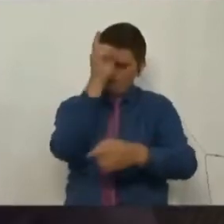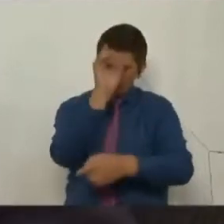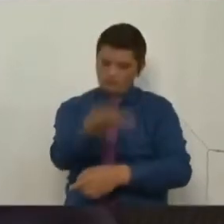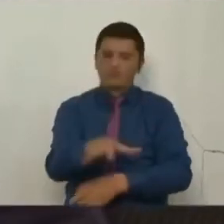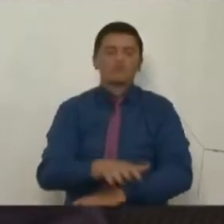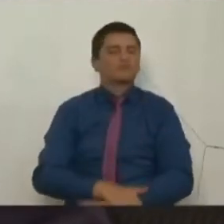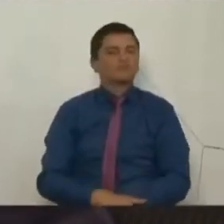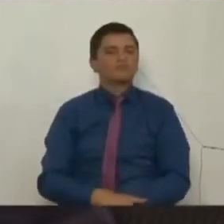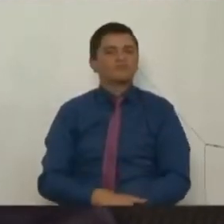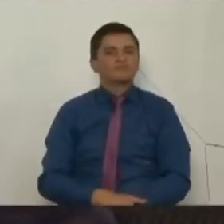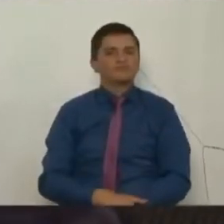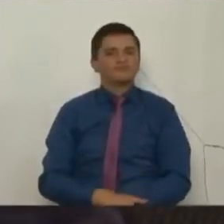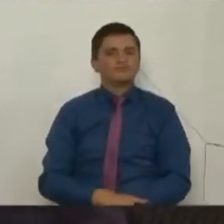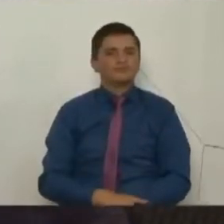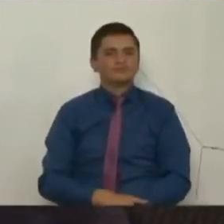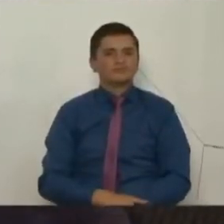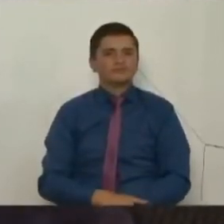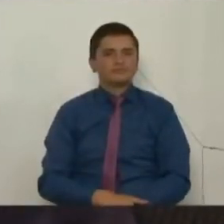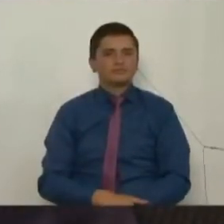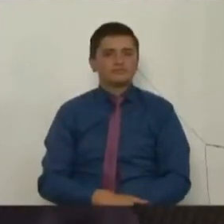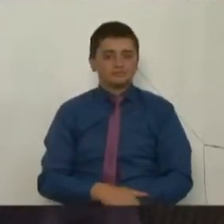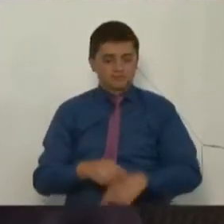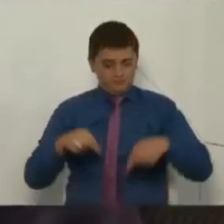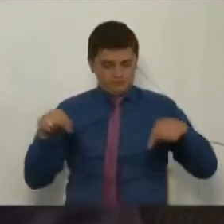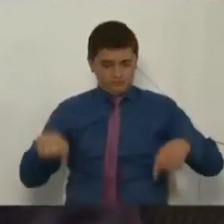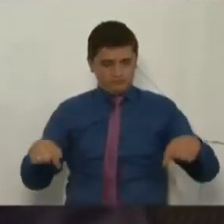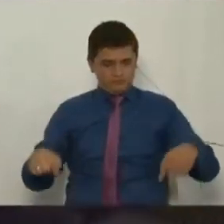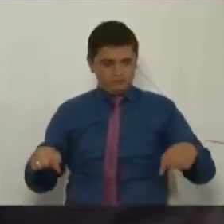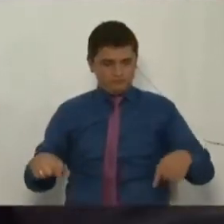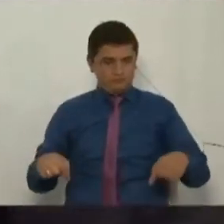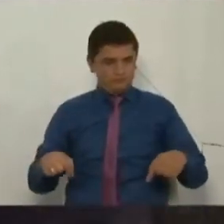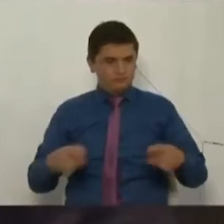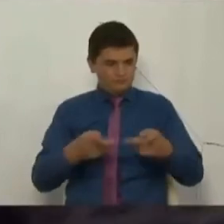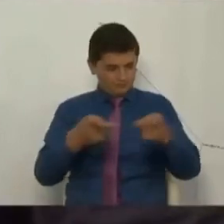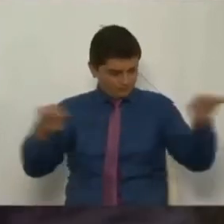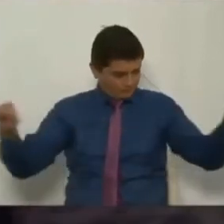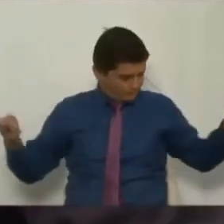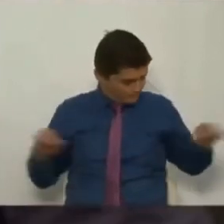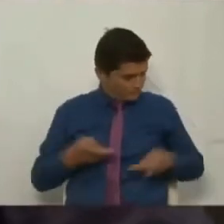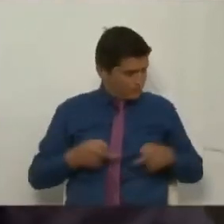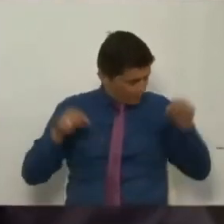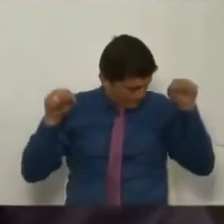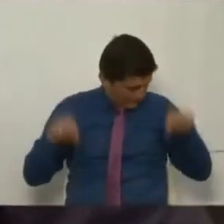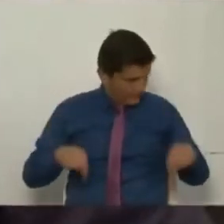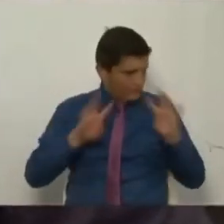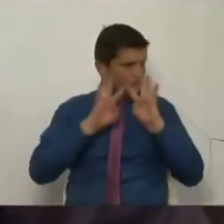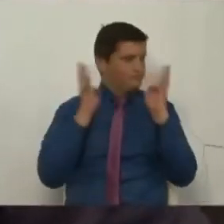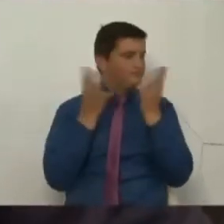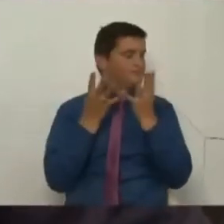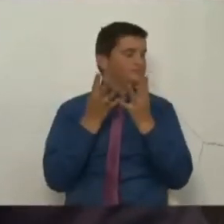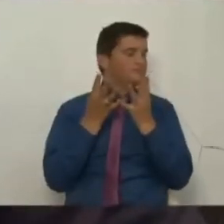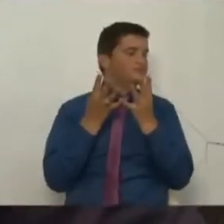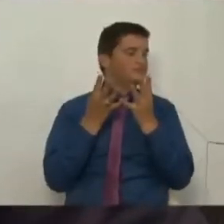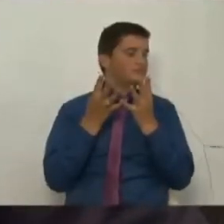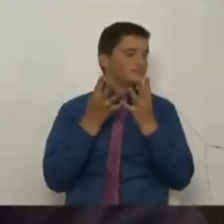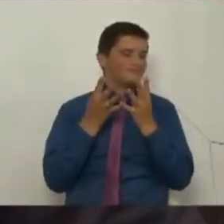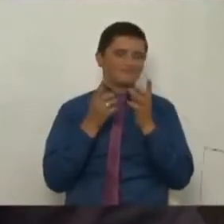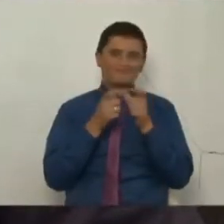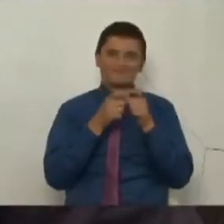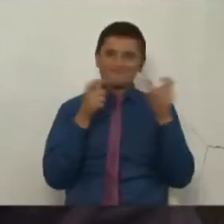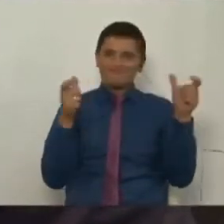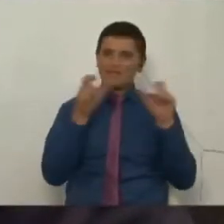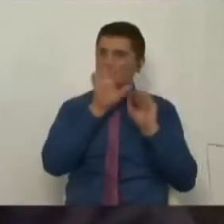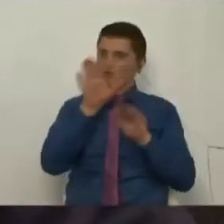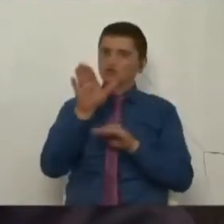perseverar. En este Senado, está lo mejor de la representación